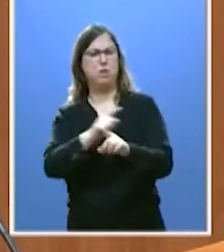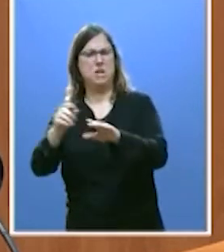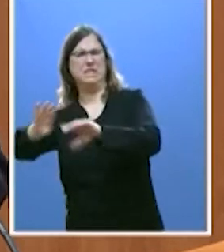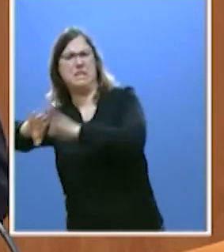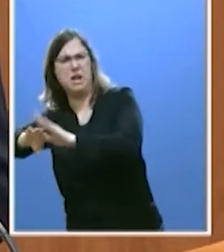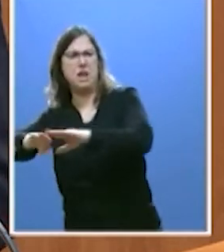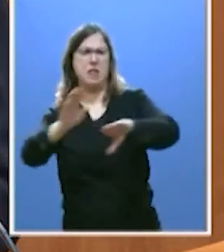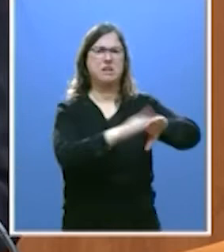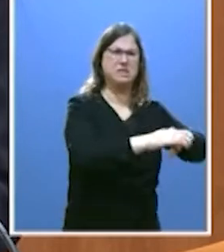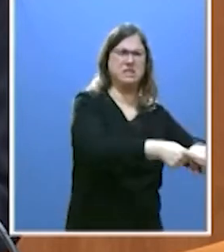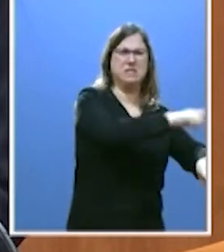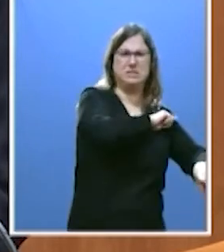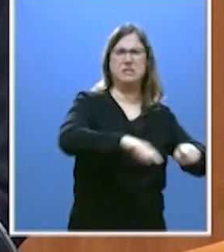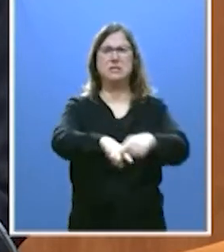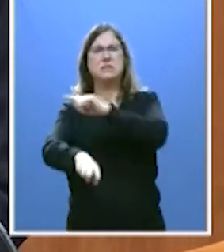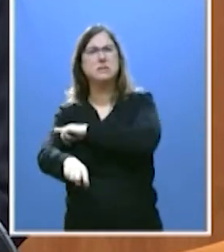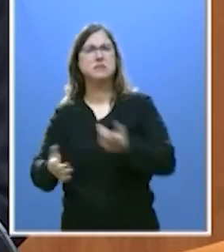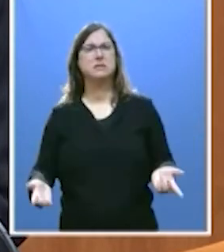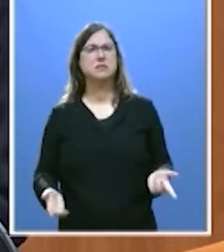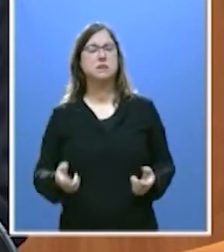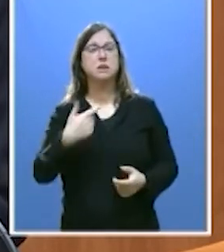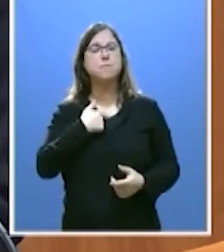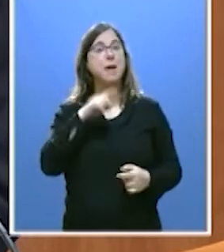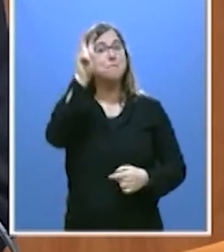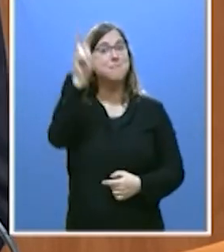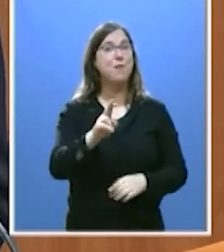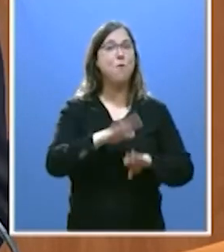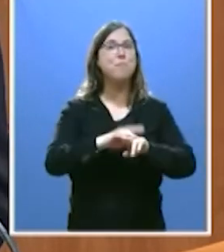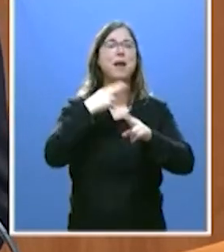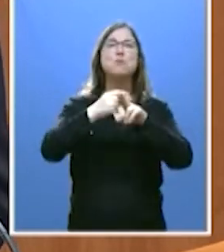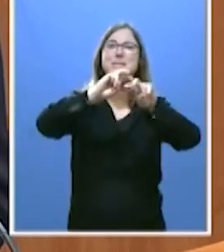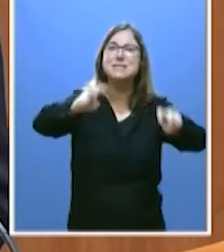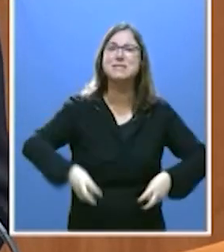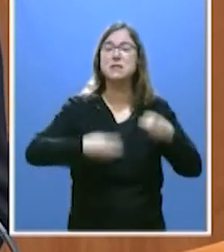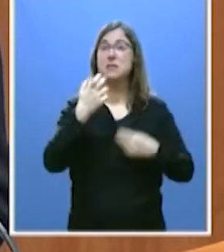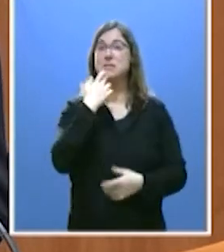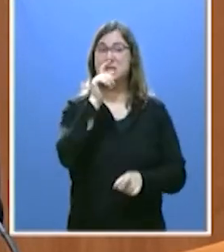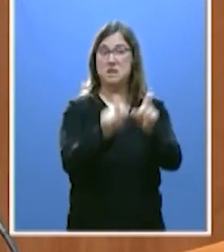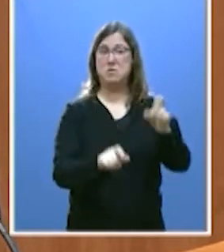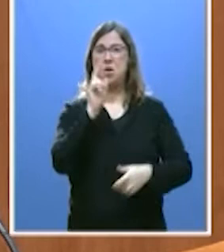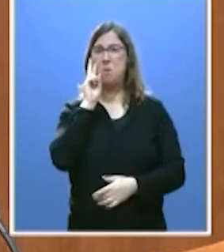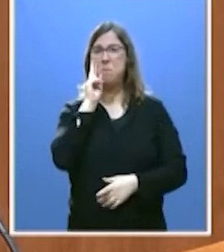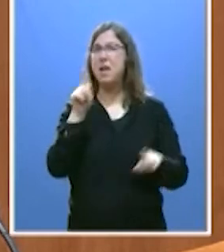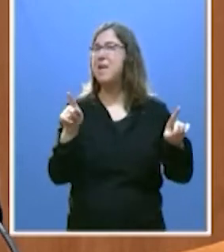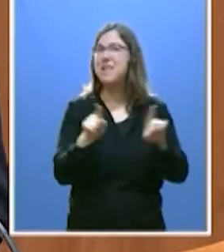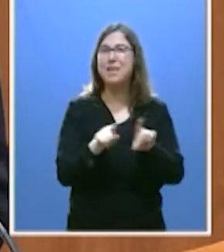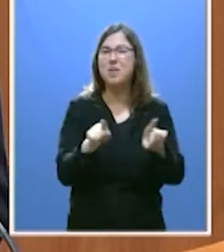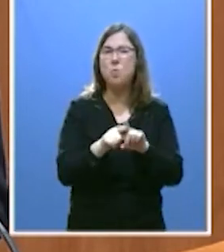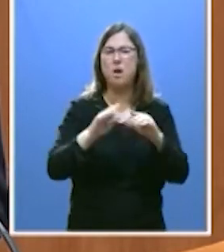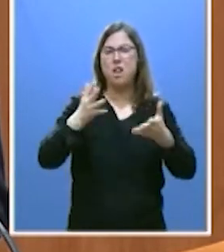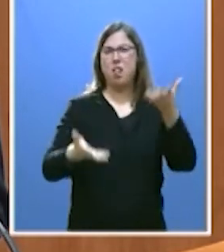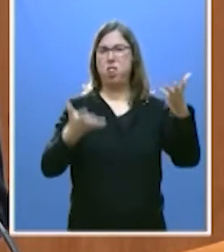vinimos a cambiar las cosas. Si los ciudadanos siguen viéndonos como causantes de inestabilidad,